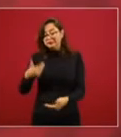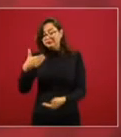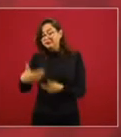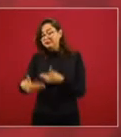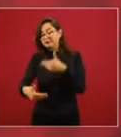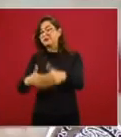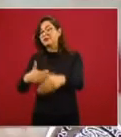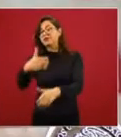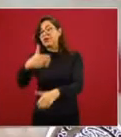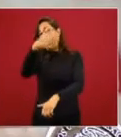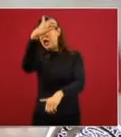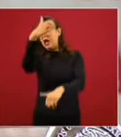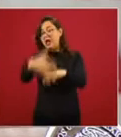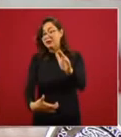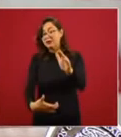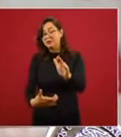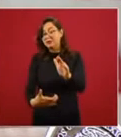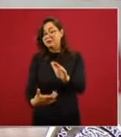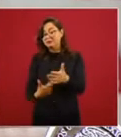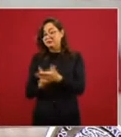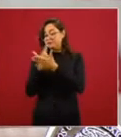cómo vamos a quedar